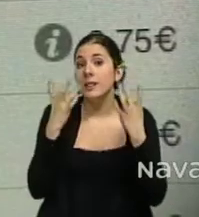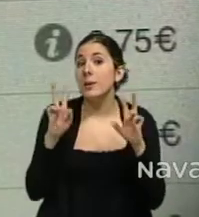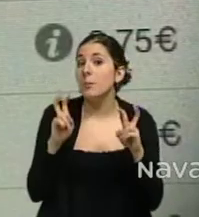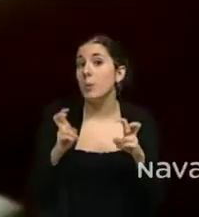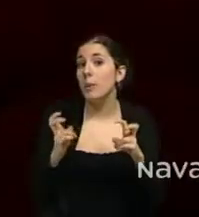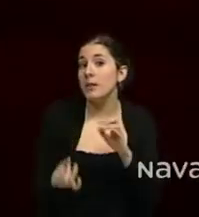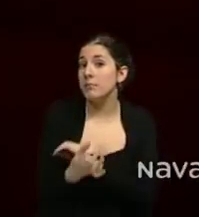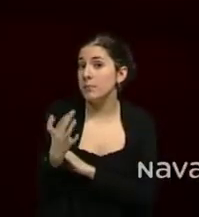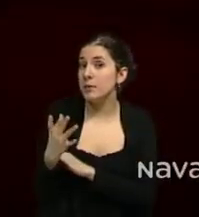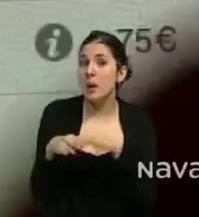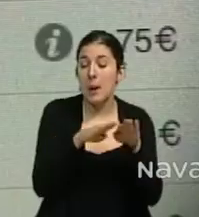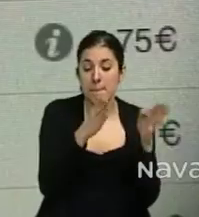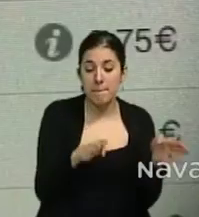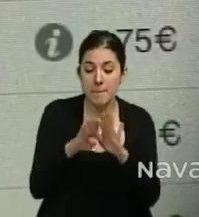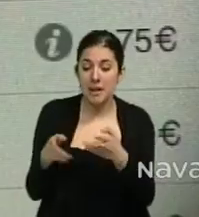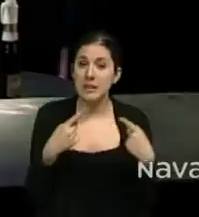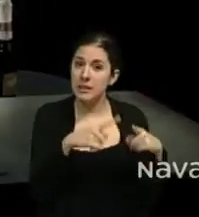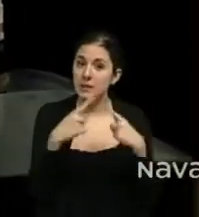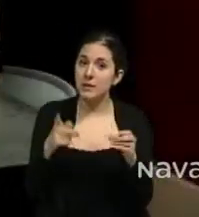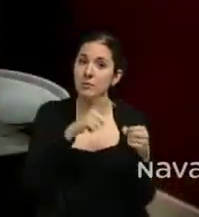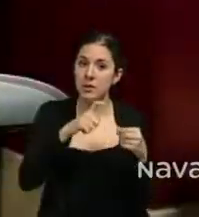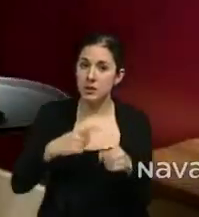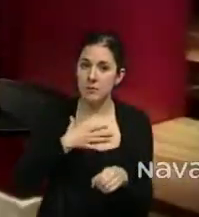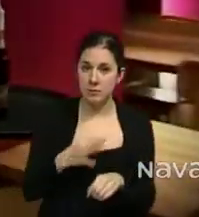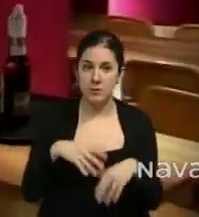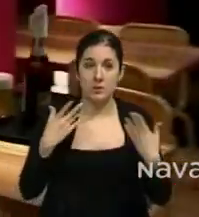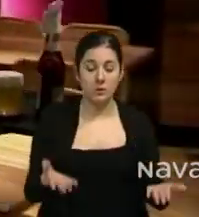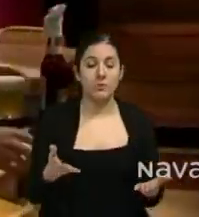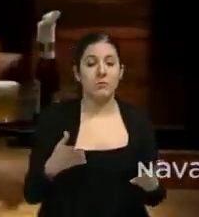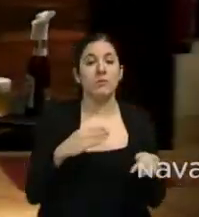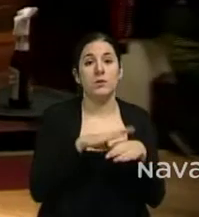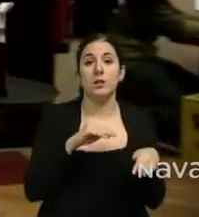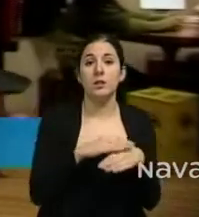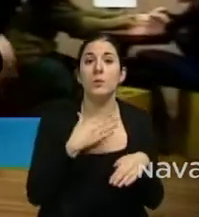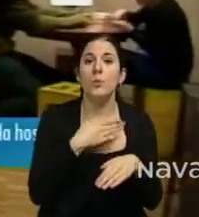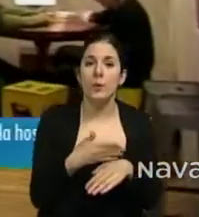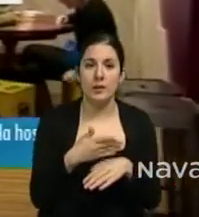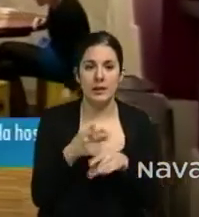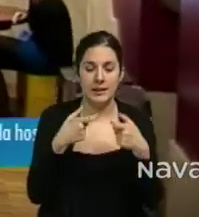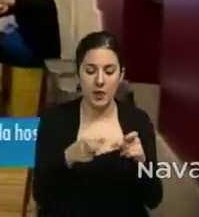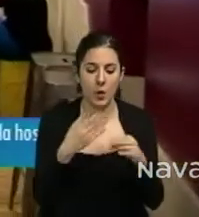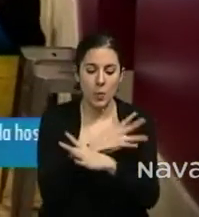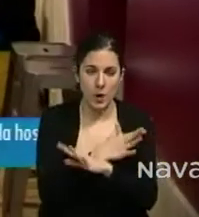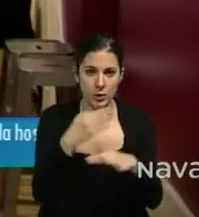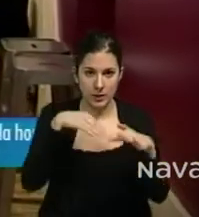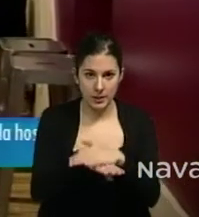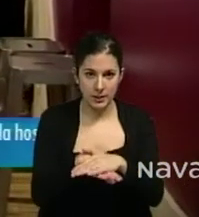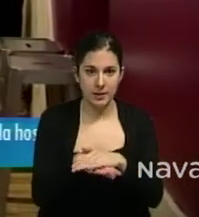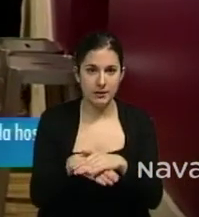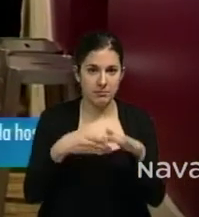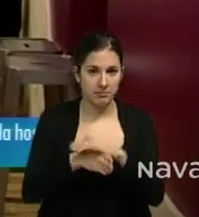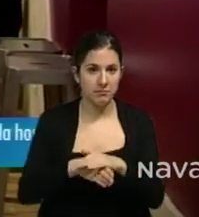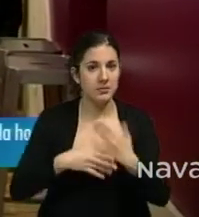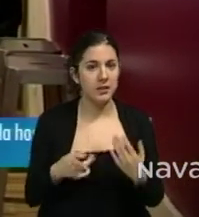las distintas mesas. Entonces los clientes pueden entrar a la sección juegos y pasar un rato